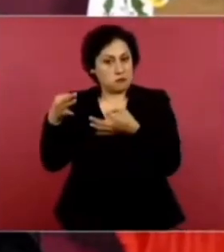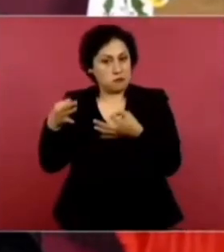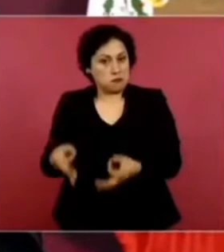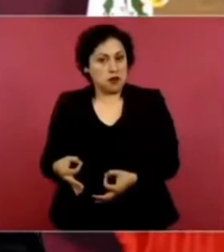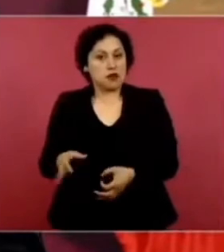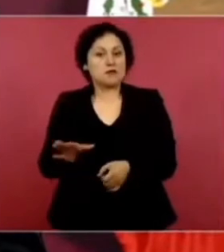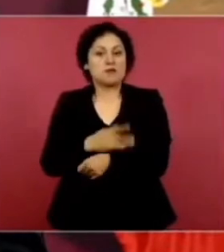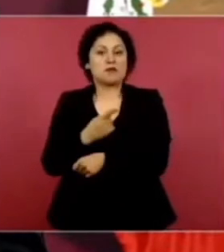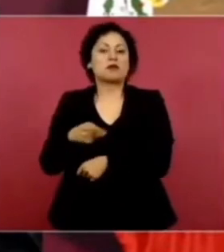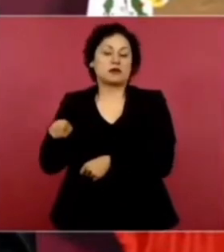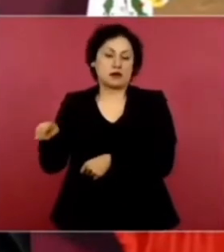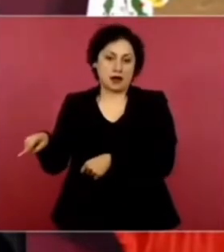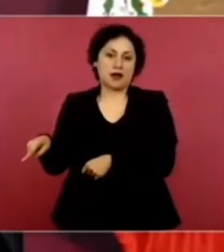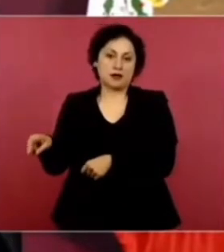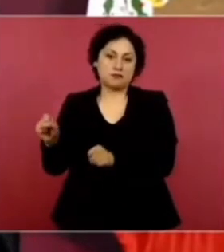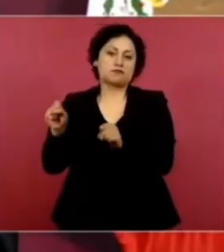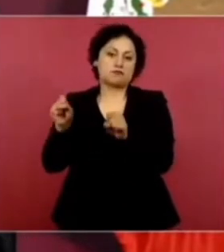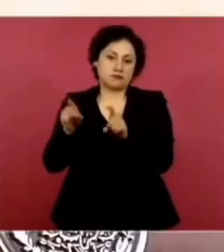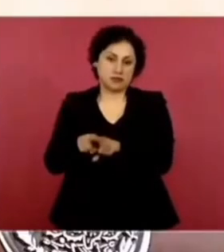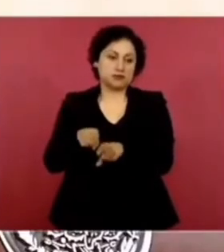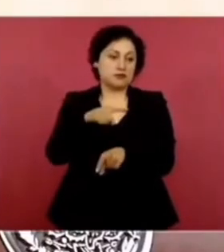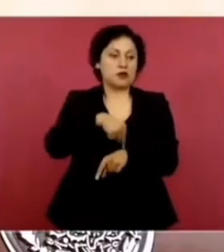de que. Detuvieron. También. A marinos.